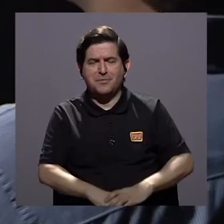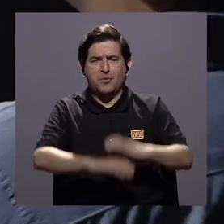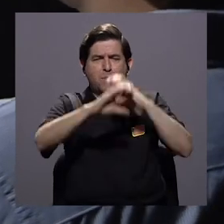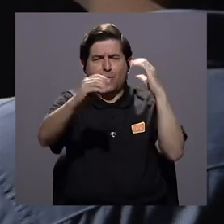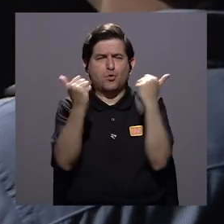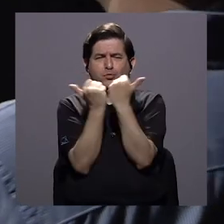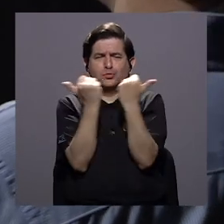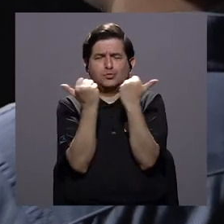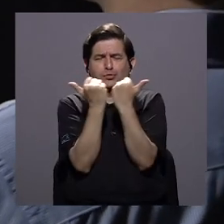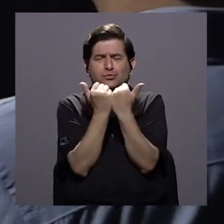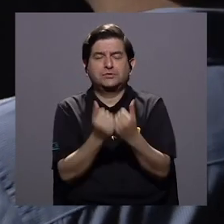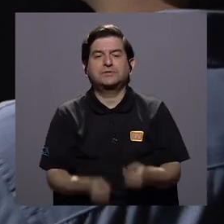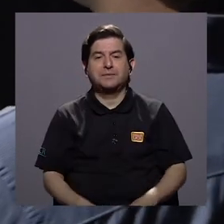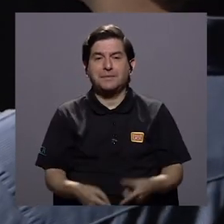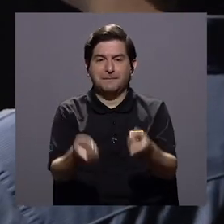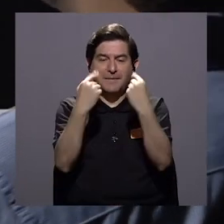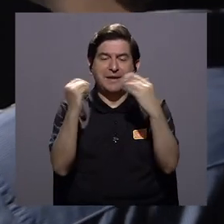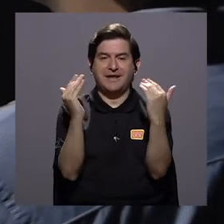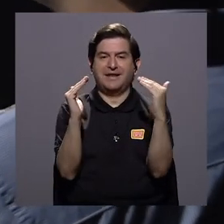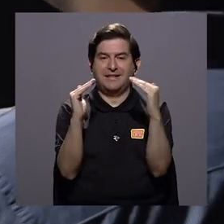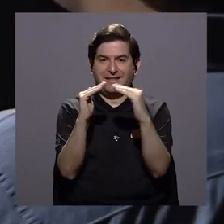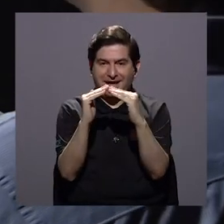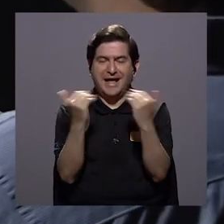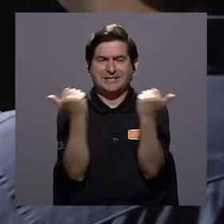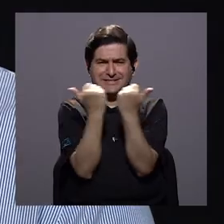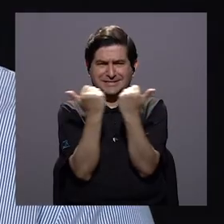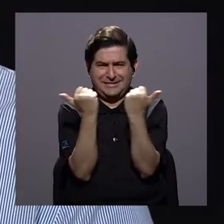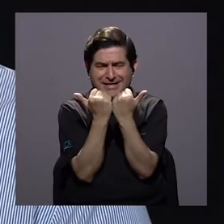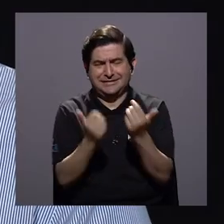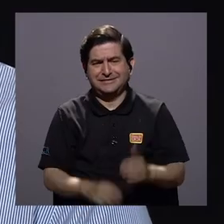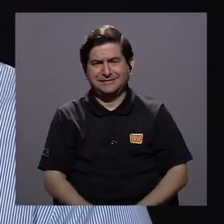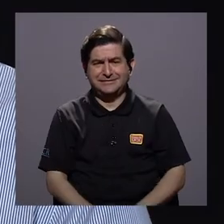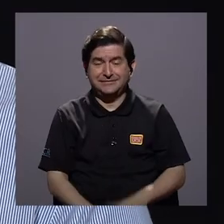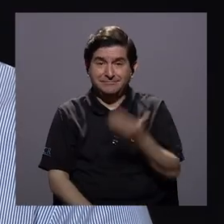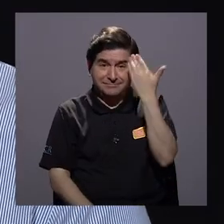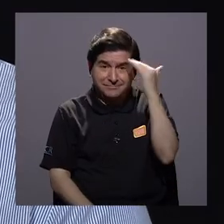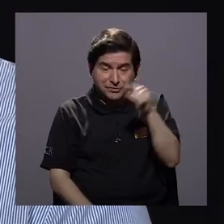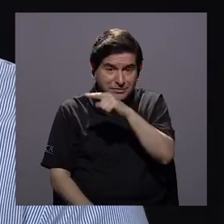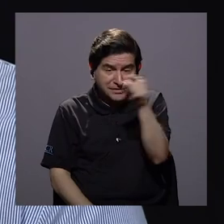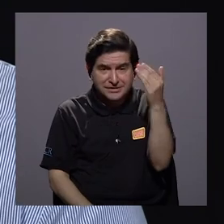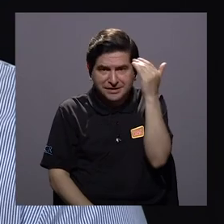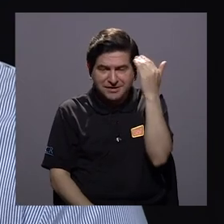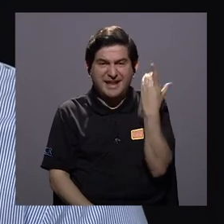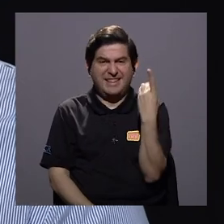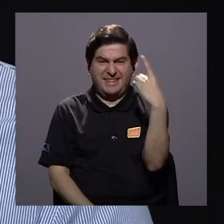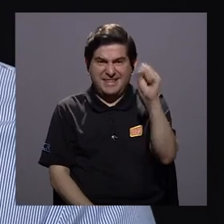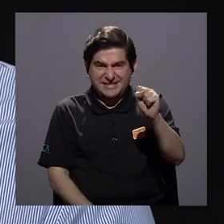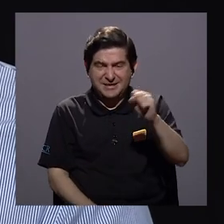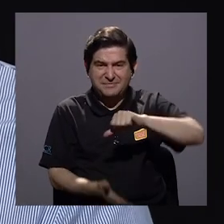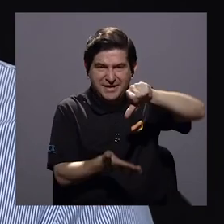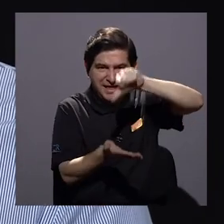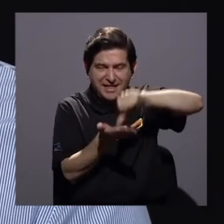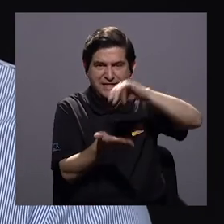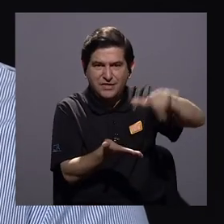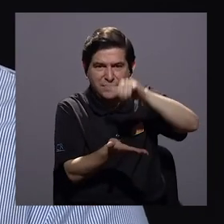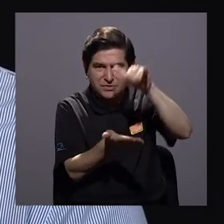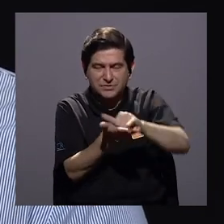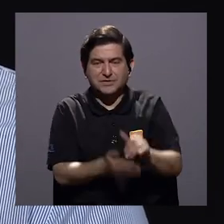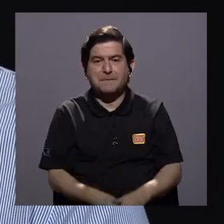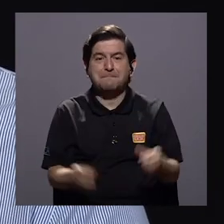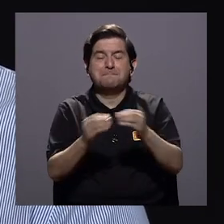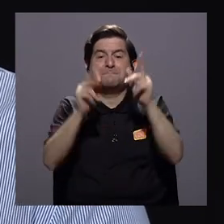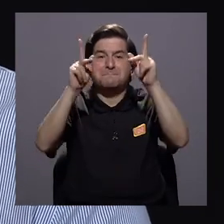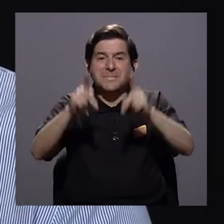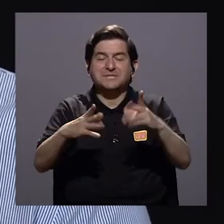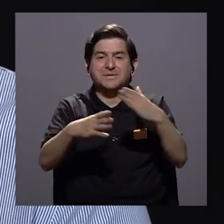buses hacinados vienen de casas hacinadas a buses hacinados no sé si lo saben pero desamparados centro de San José es el